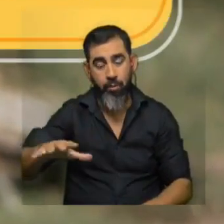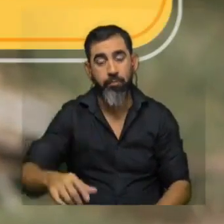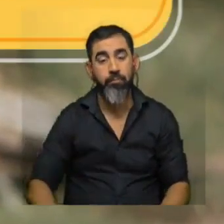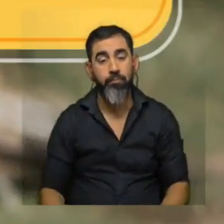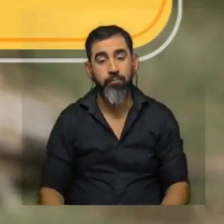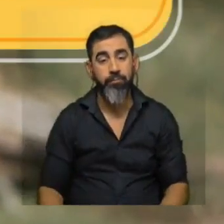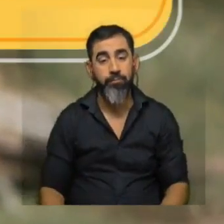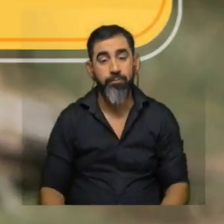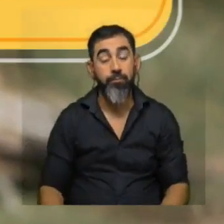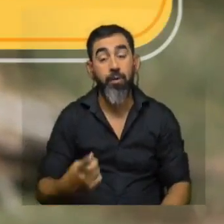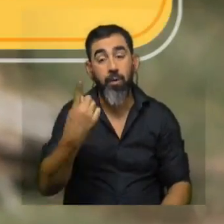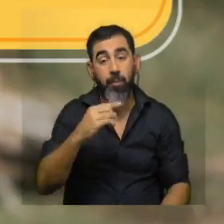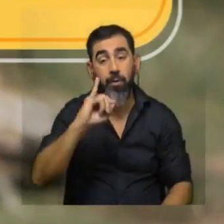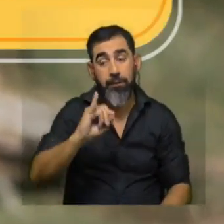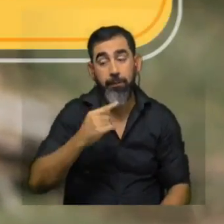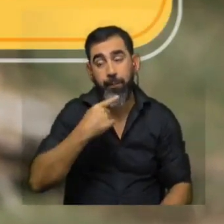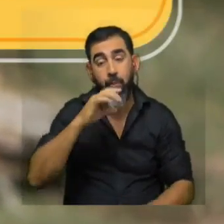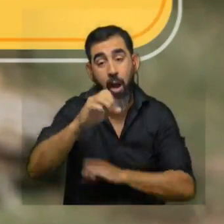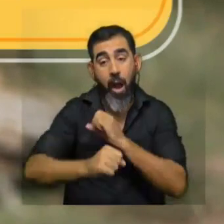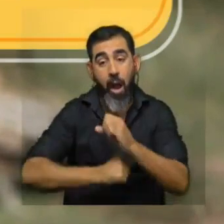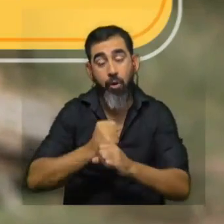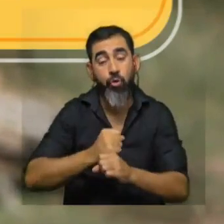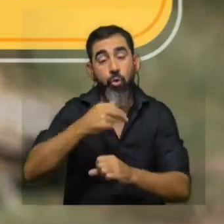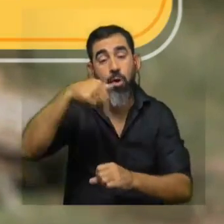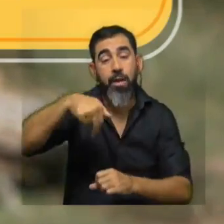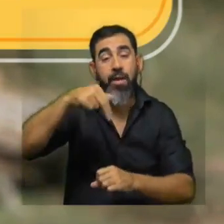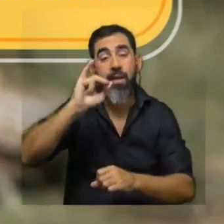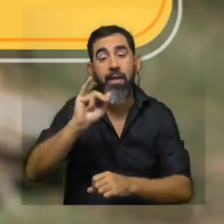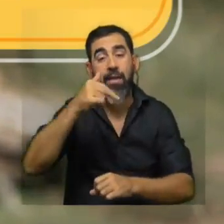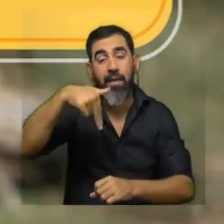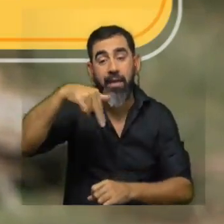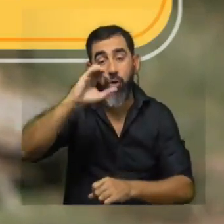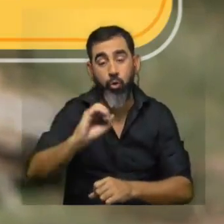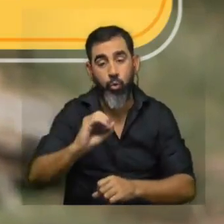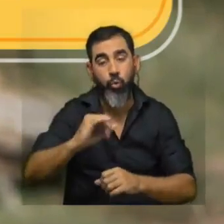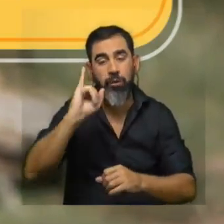lado, cuando son años de niño, que son años más lluviosos,